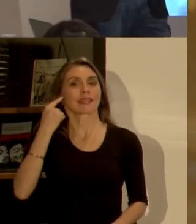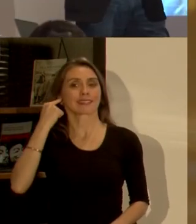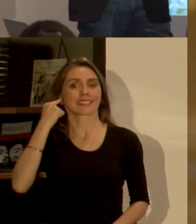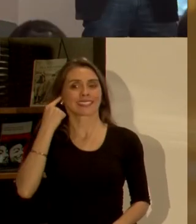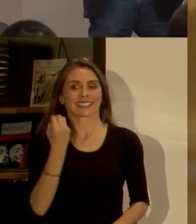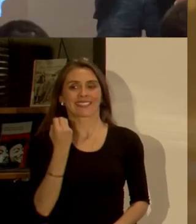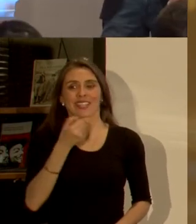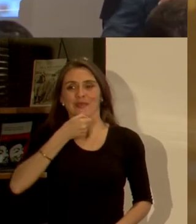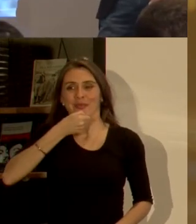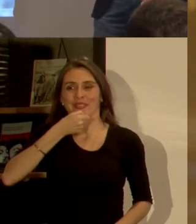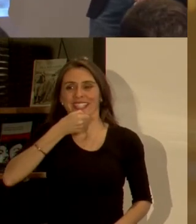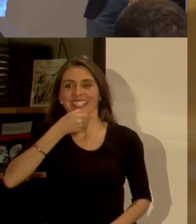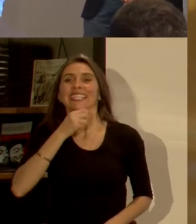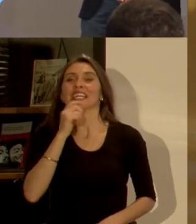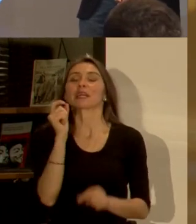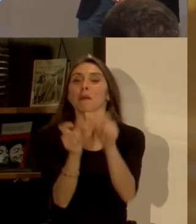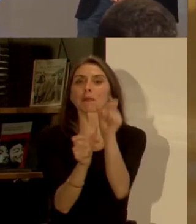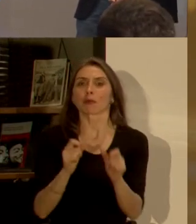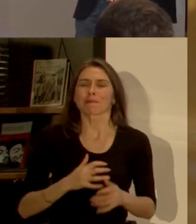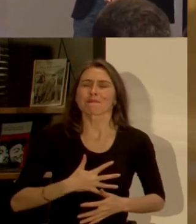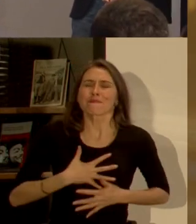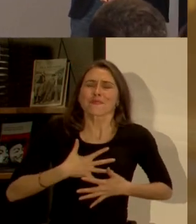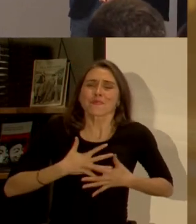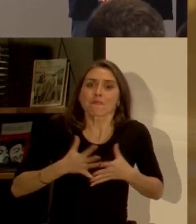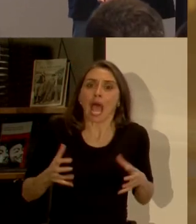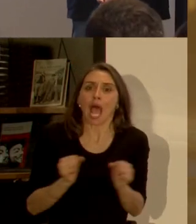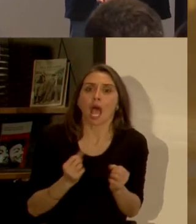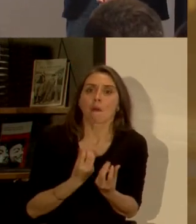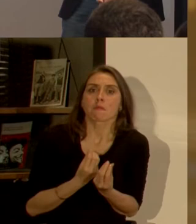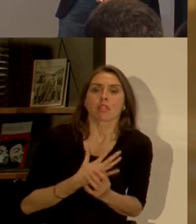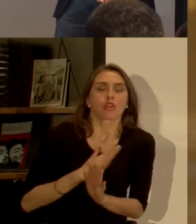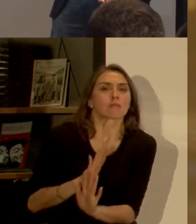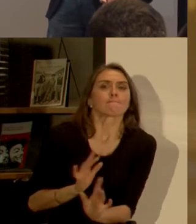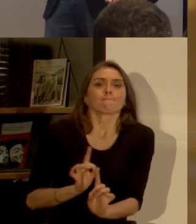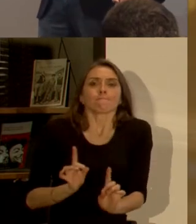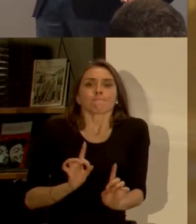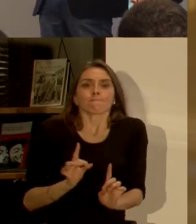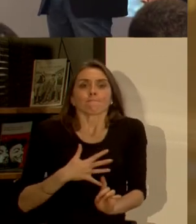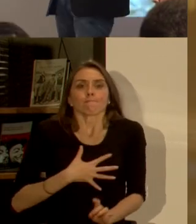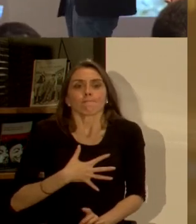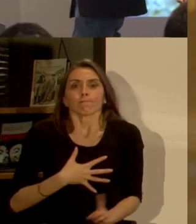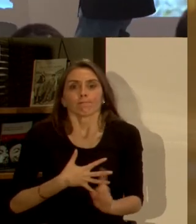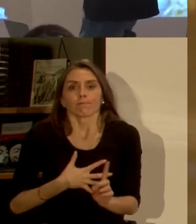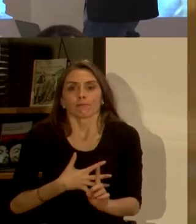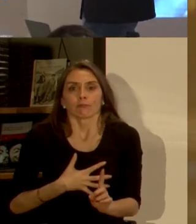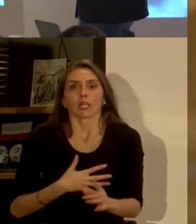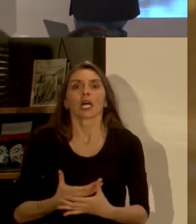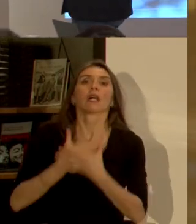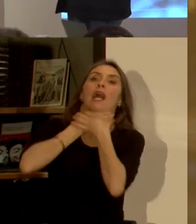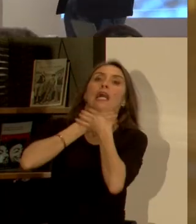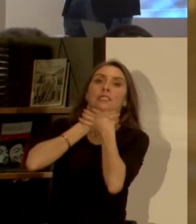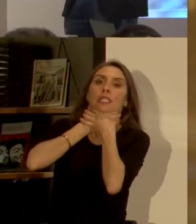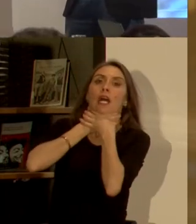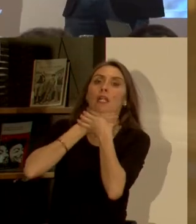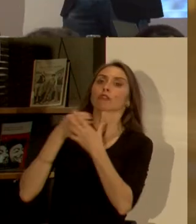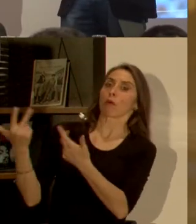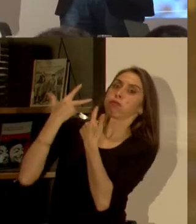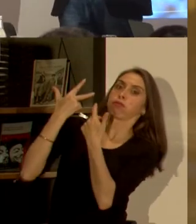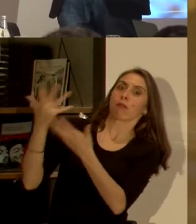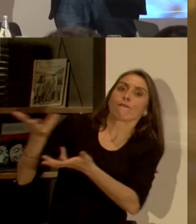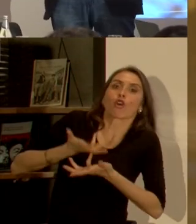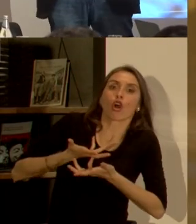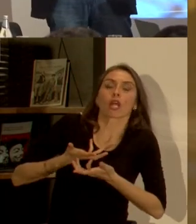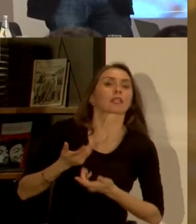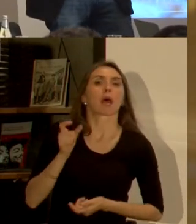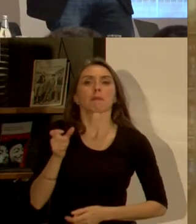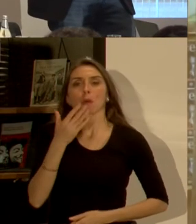y que ha hecho que las personas tengan una aprehensión muy fuerte a ser asaltadas a ser violentadas y eso ha aumentado la demanda